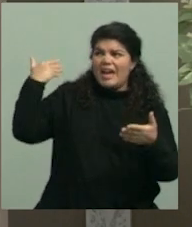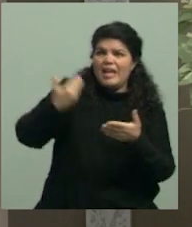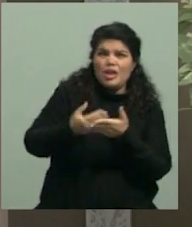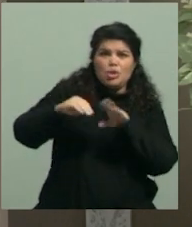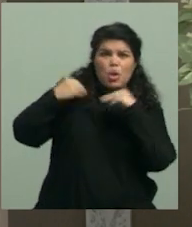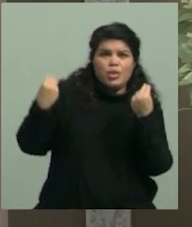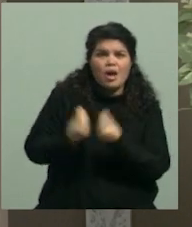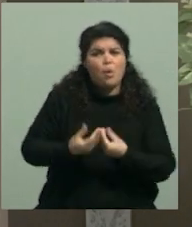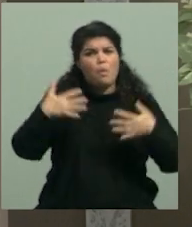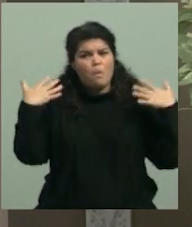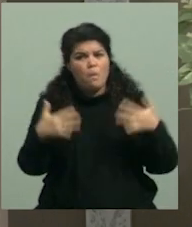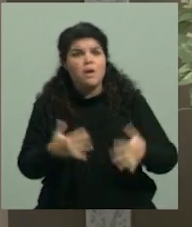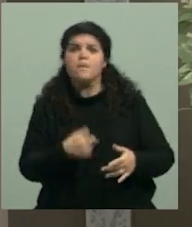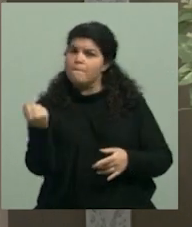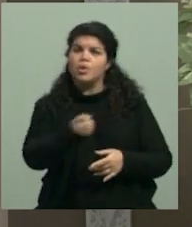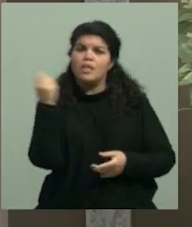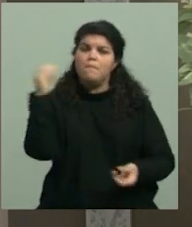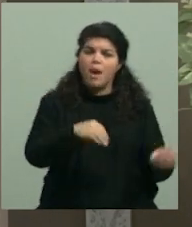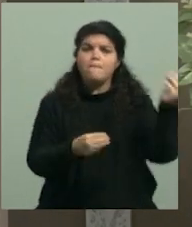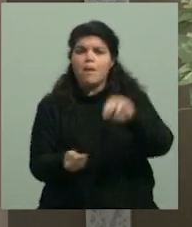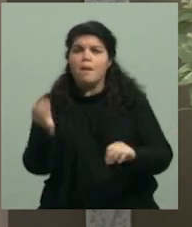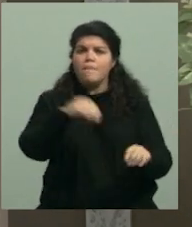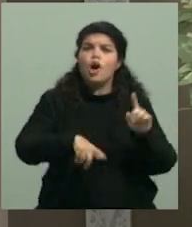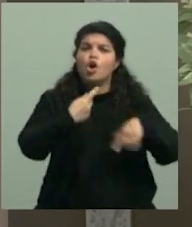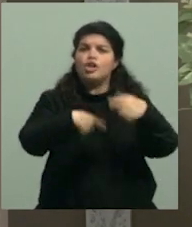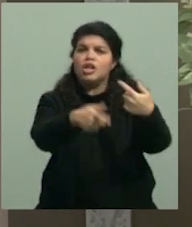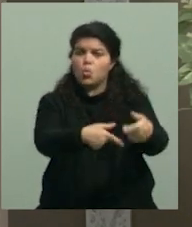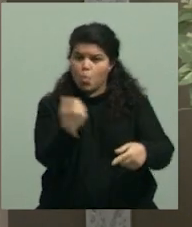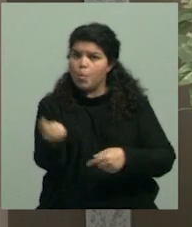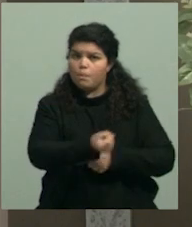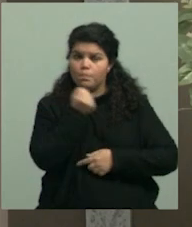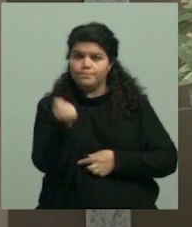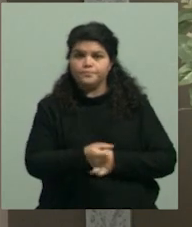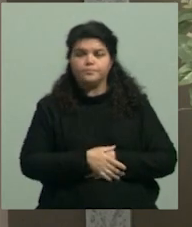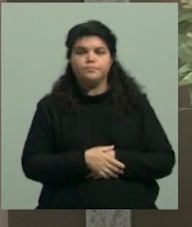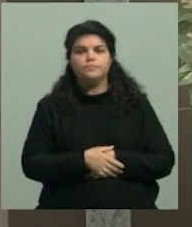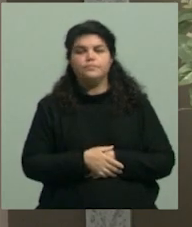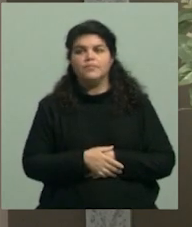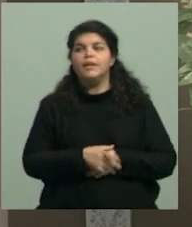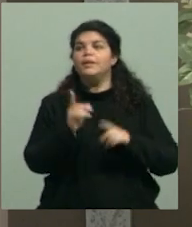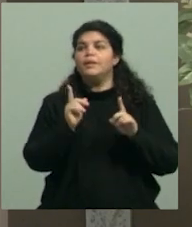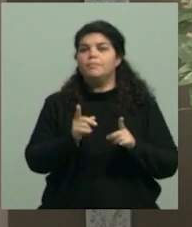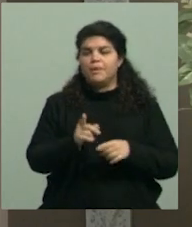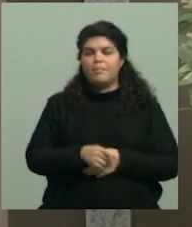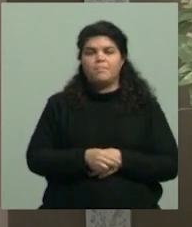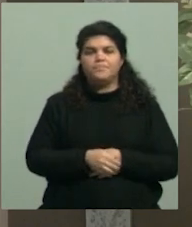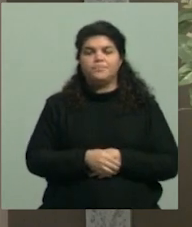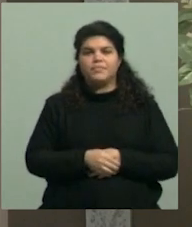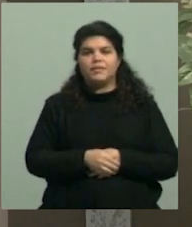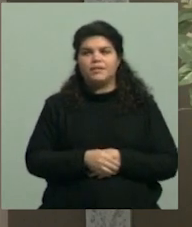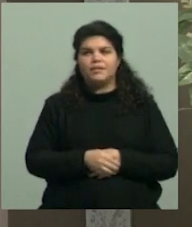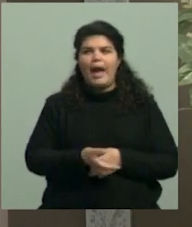sumando ediciones. Bueno, durante las primeras nueve ediciones han participado